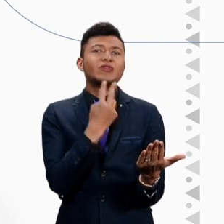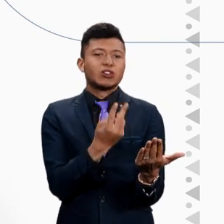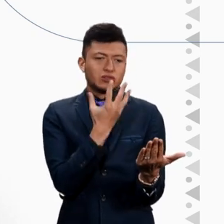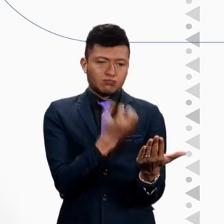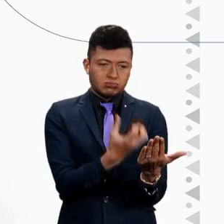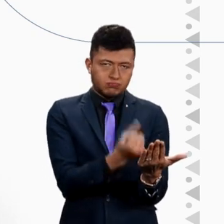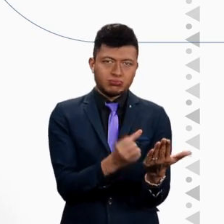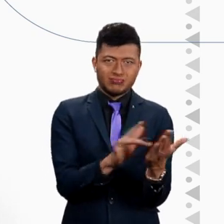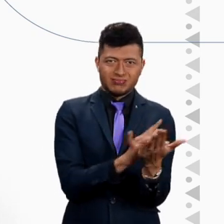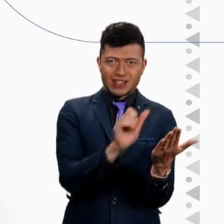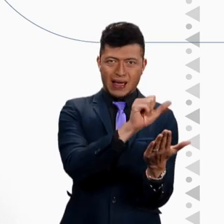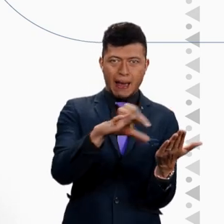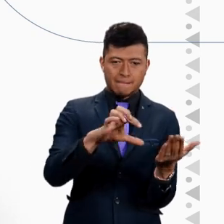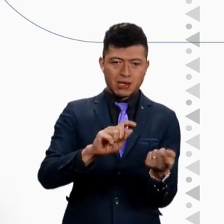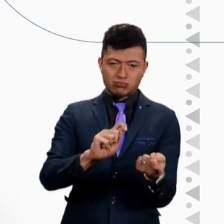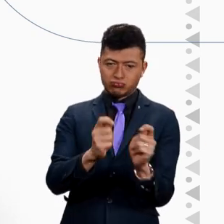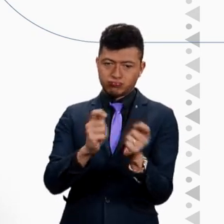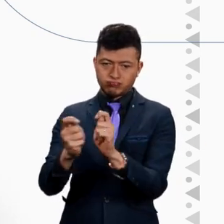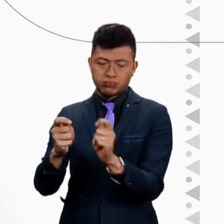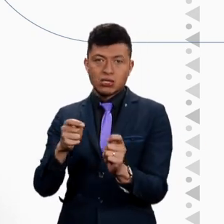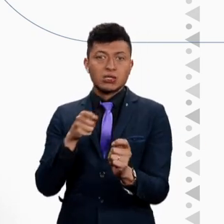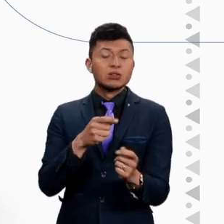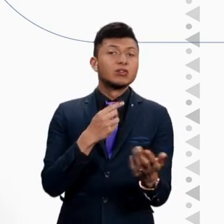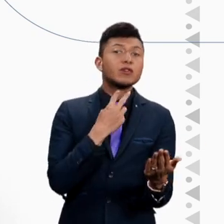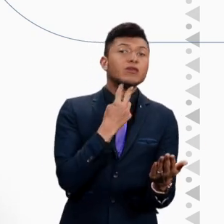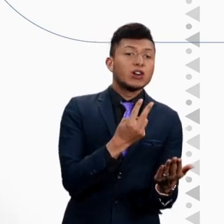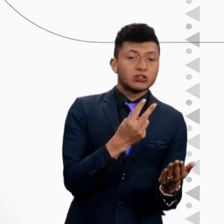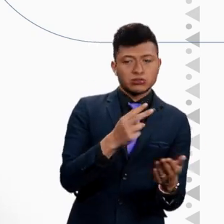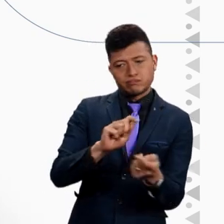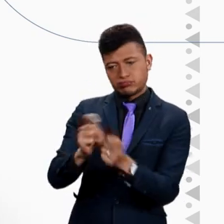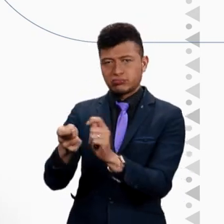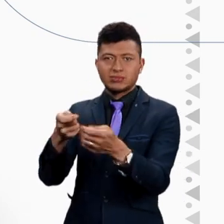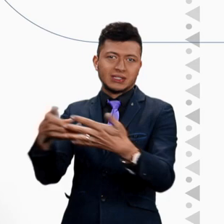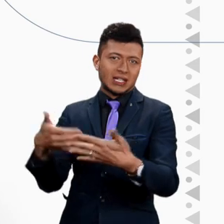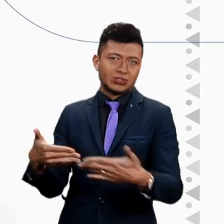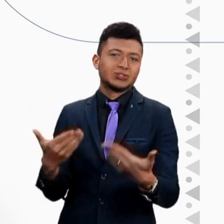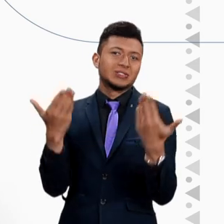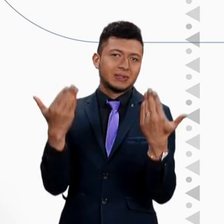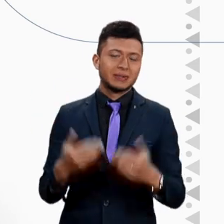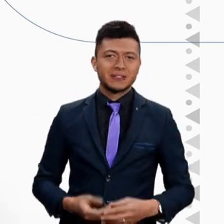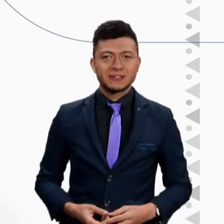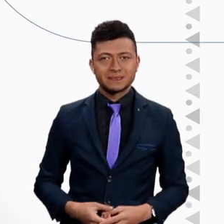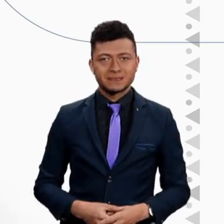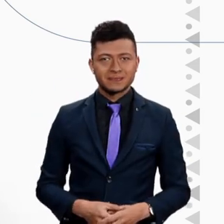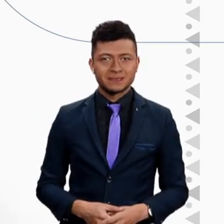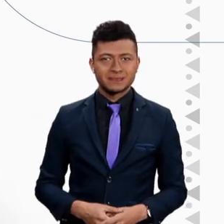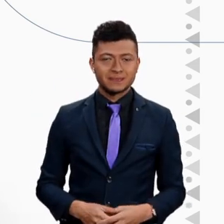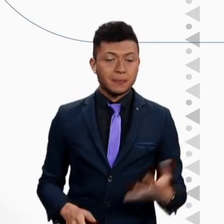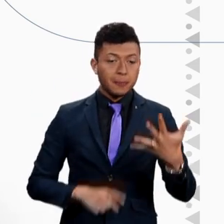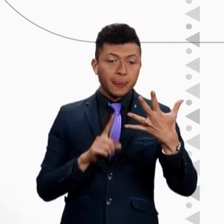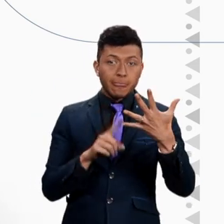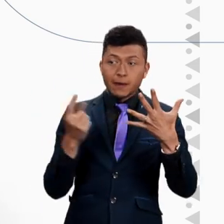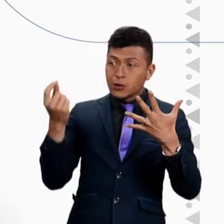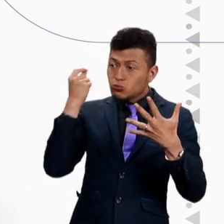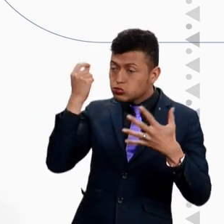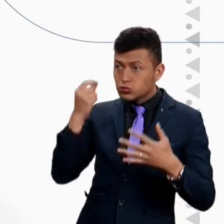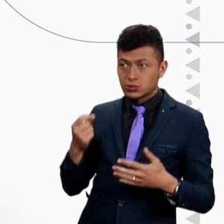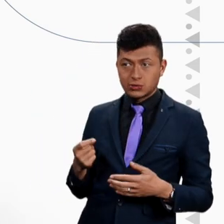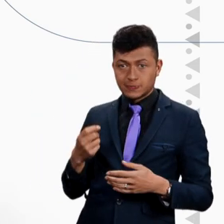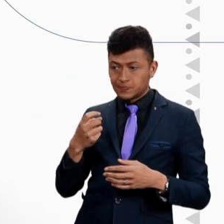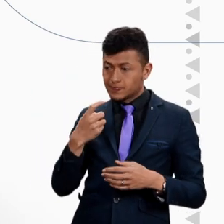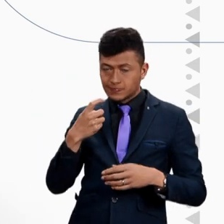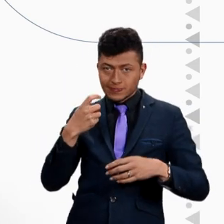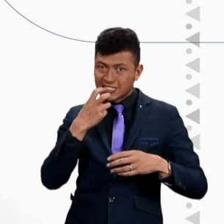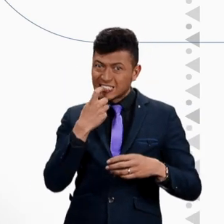micrófono del celular, una aplicación decodifica lo que están diciendo, o sea, convierte el sonido en texto. La última